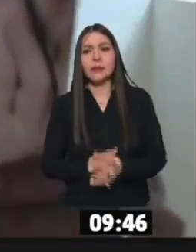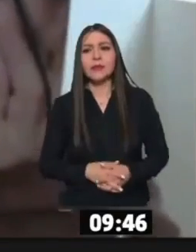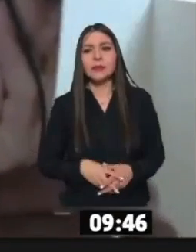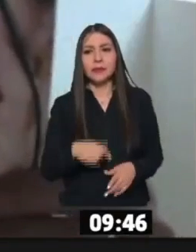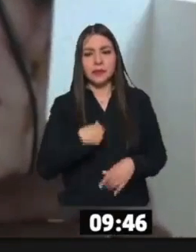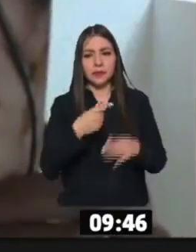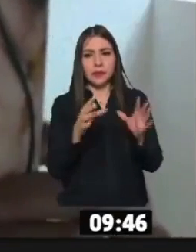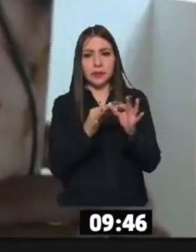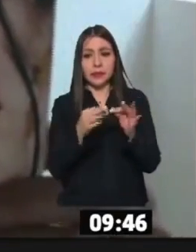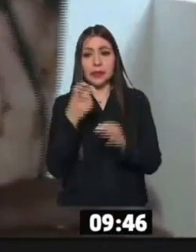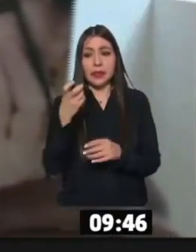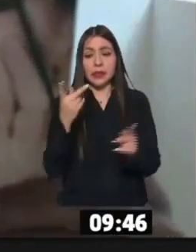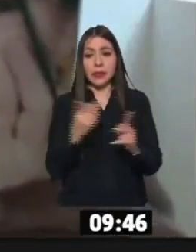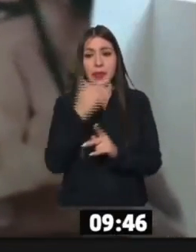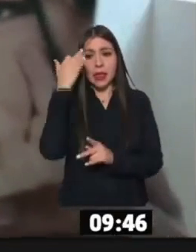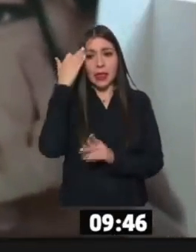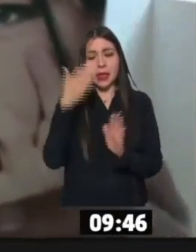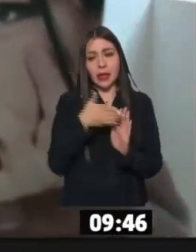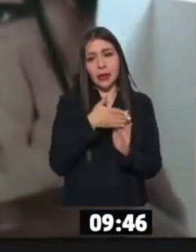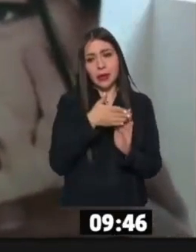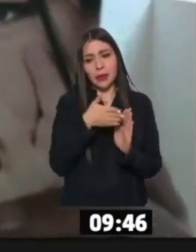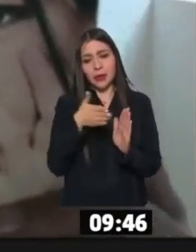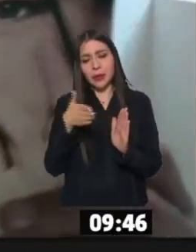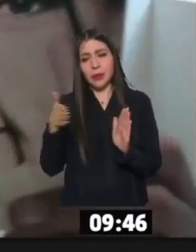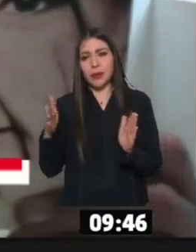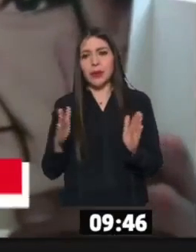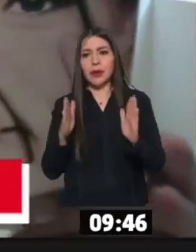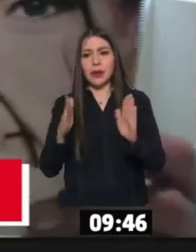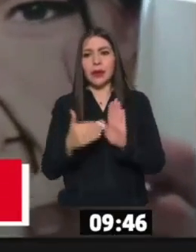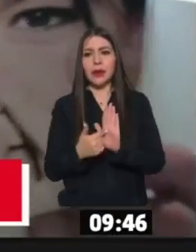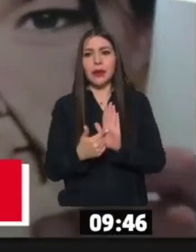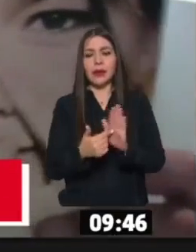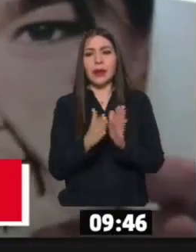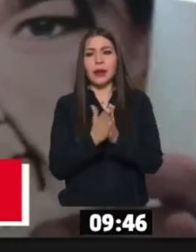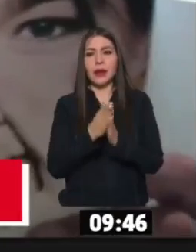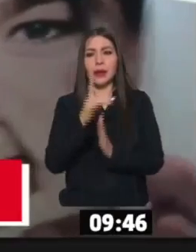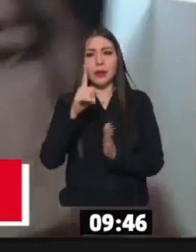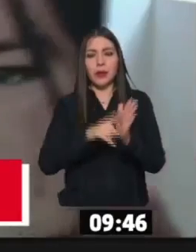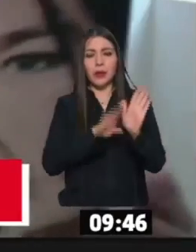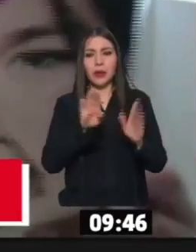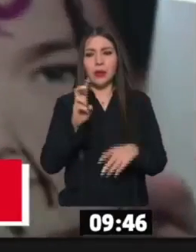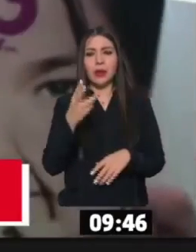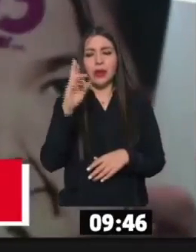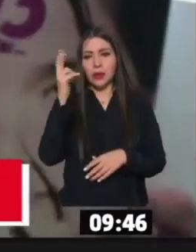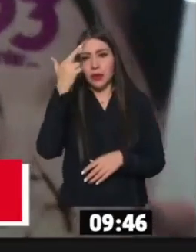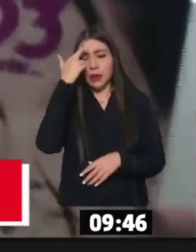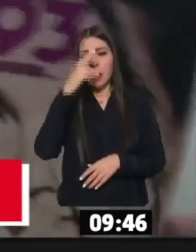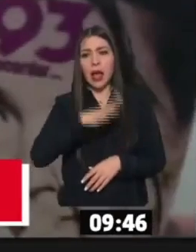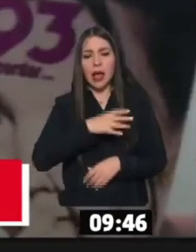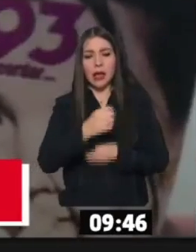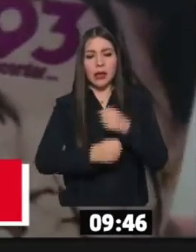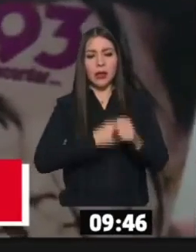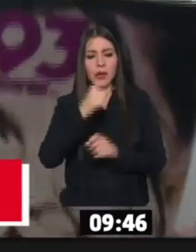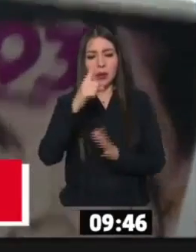tiempo a Garabía para recordar. Tenemos desde 1935 hasta